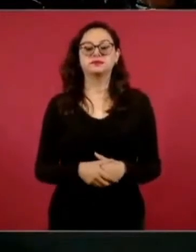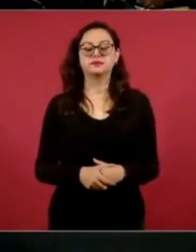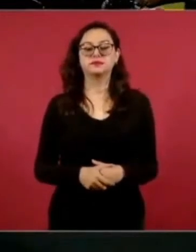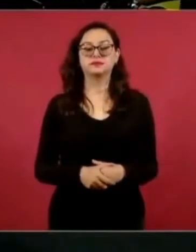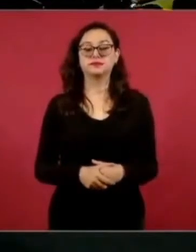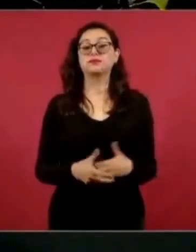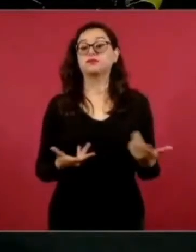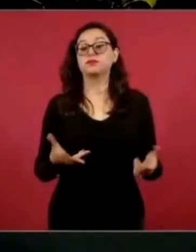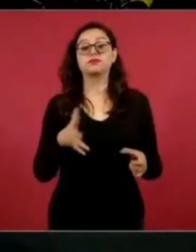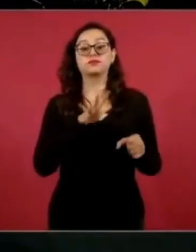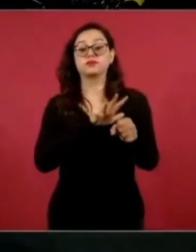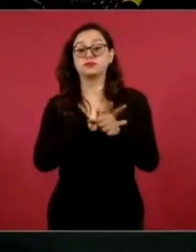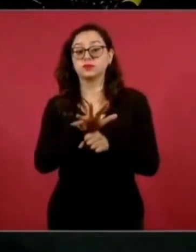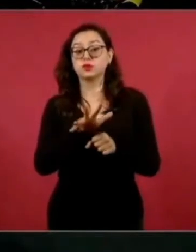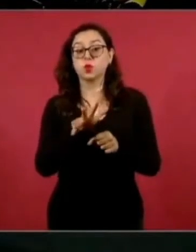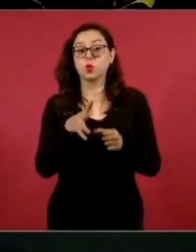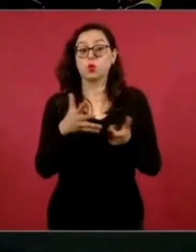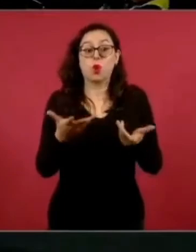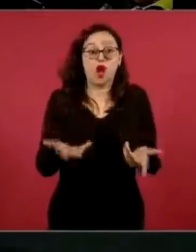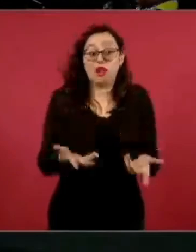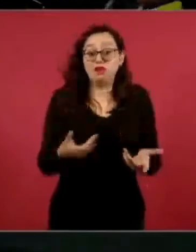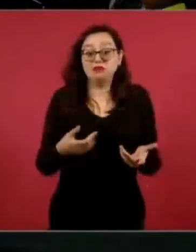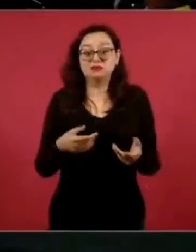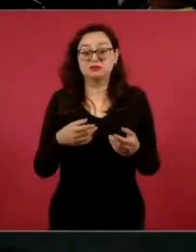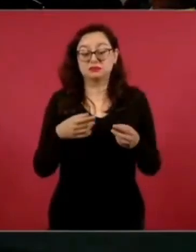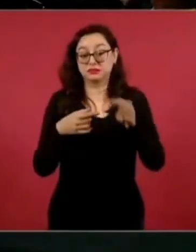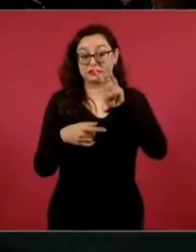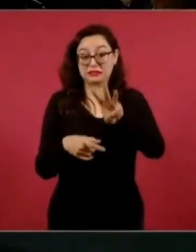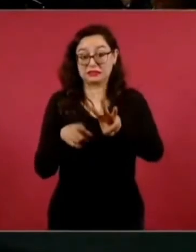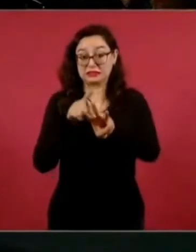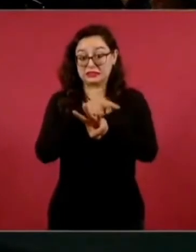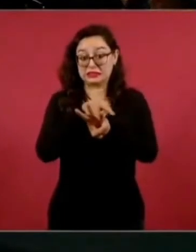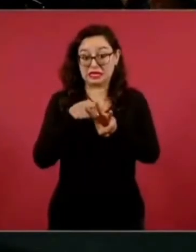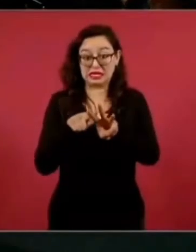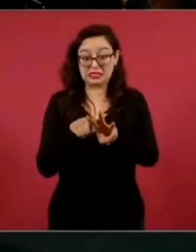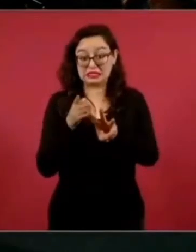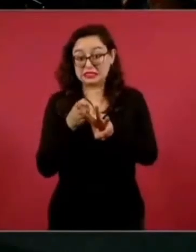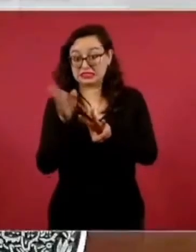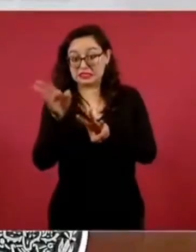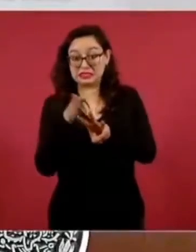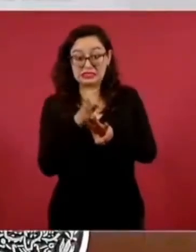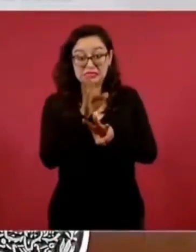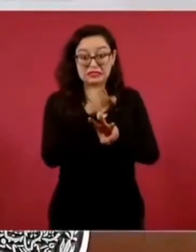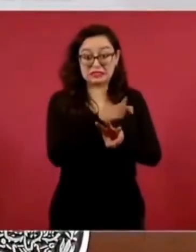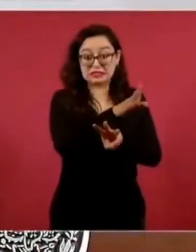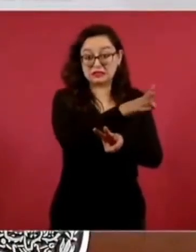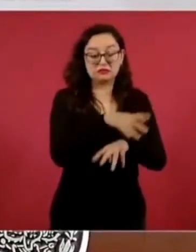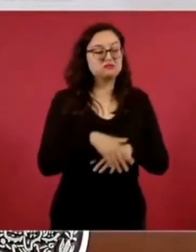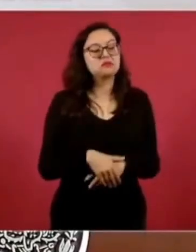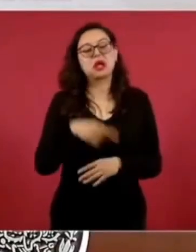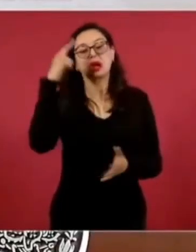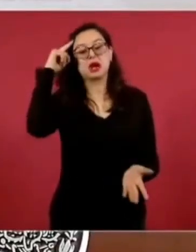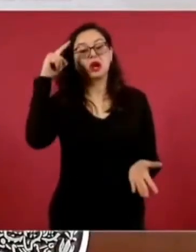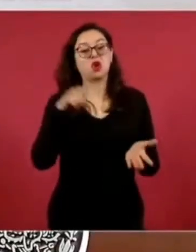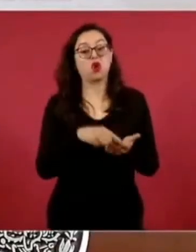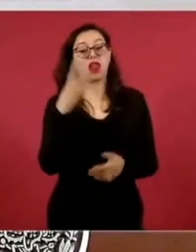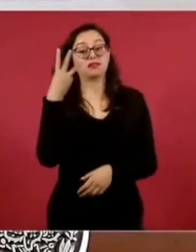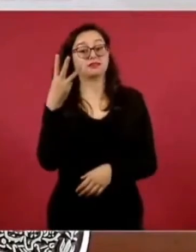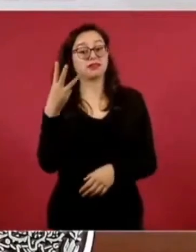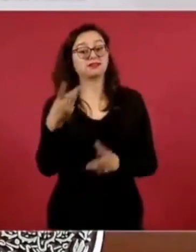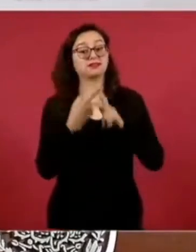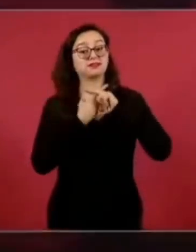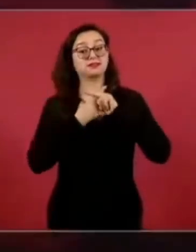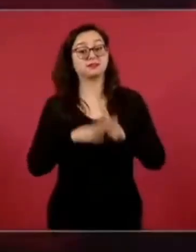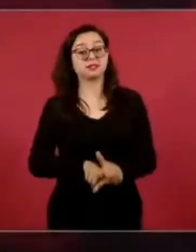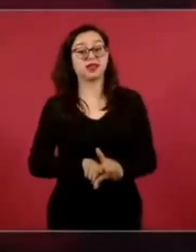empezaría, con cuál ruta? Tengo entendido que va a empezar en las dos o tres al mismo tiempo. Es que